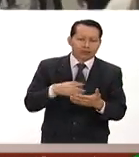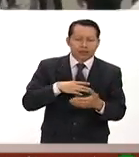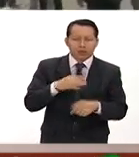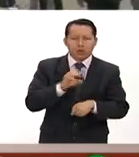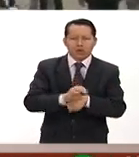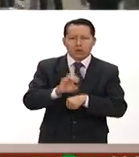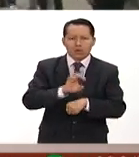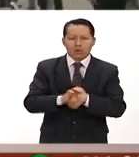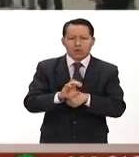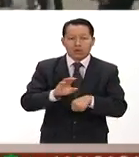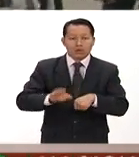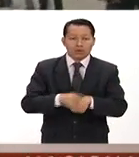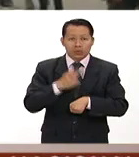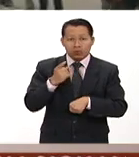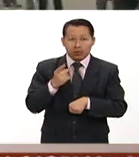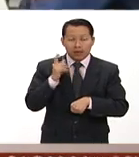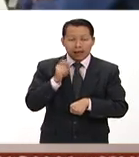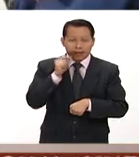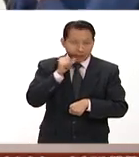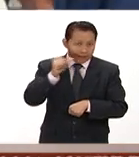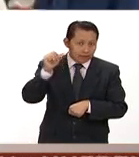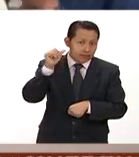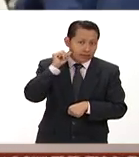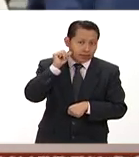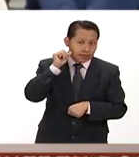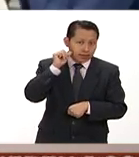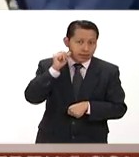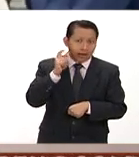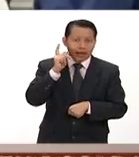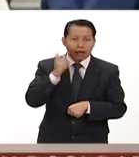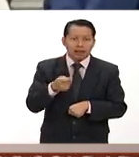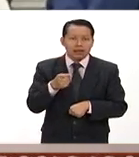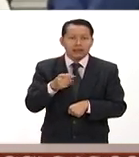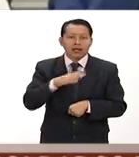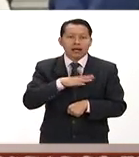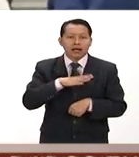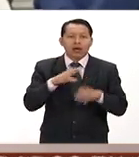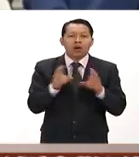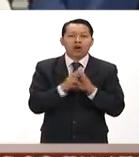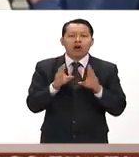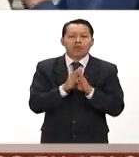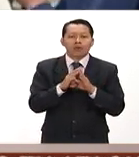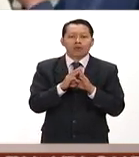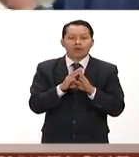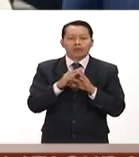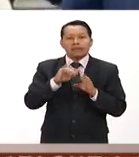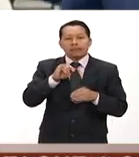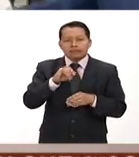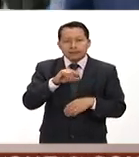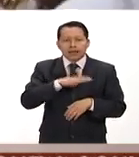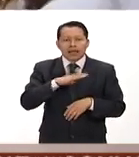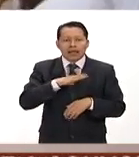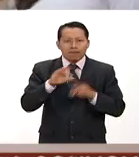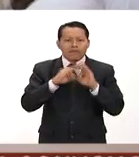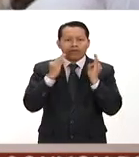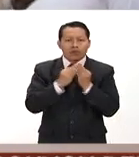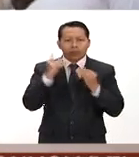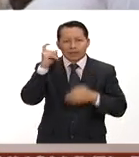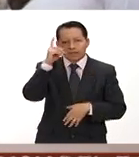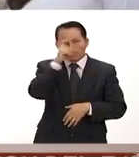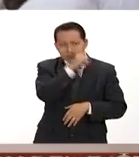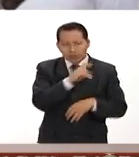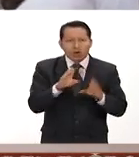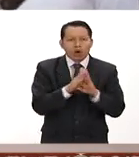a partir de allá a partir de ayer hay un momento de crisis pero es una crisis que puede